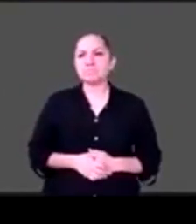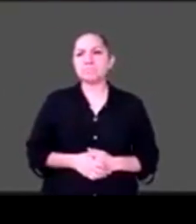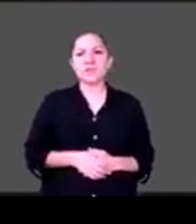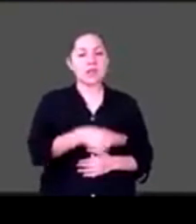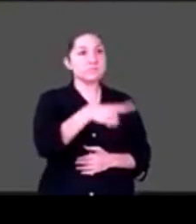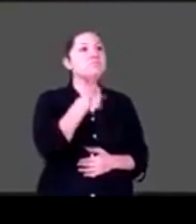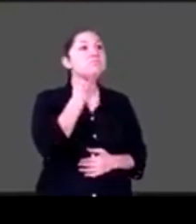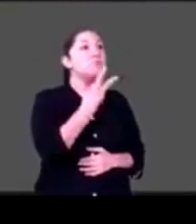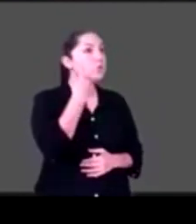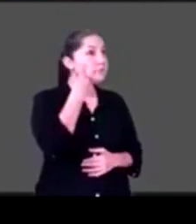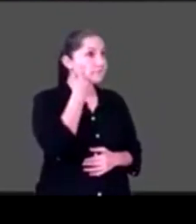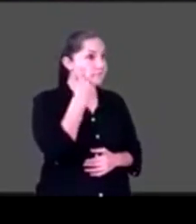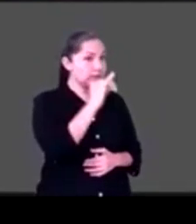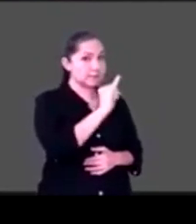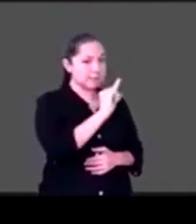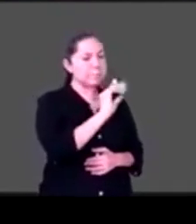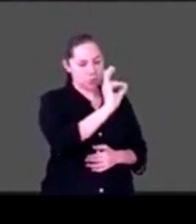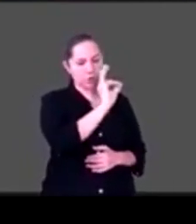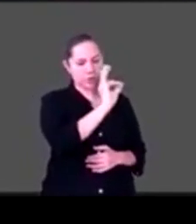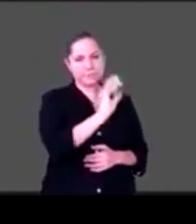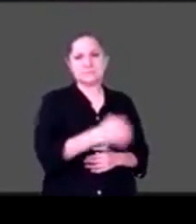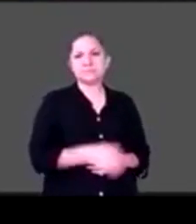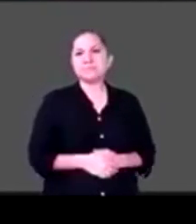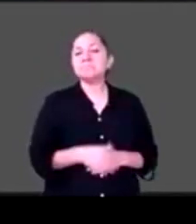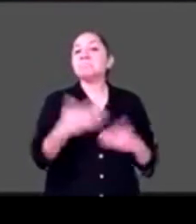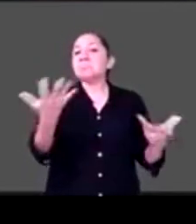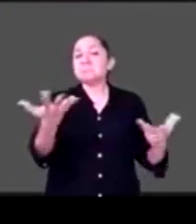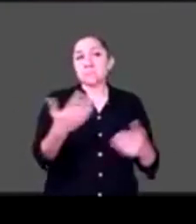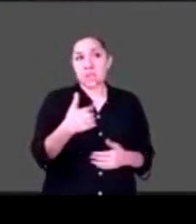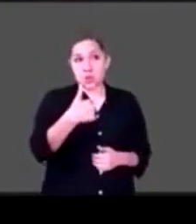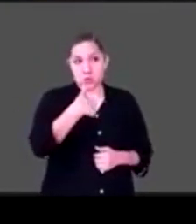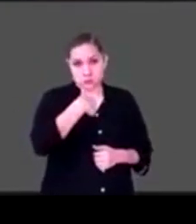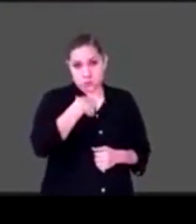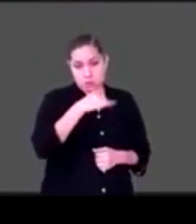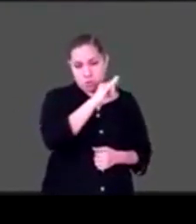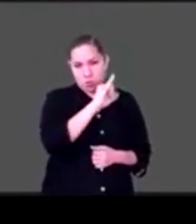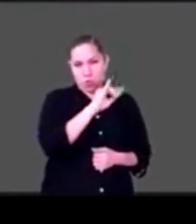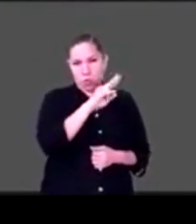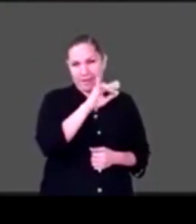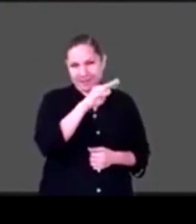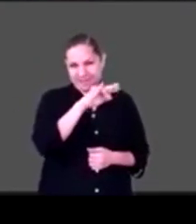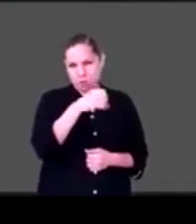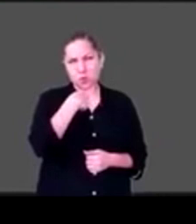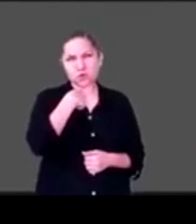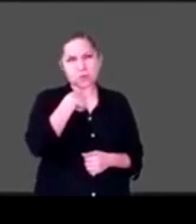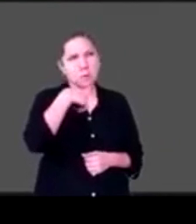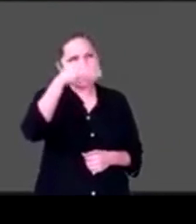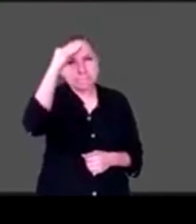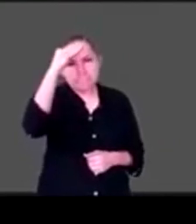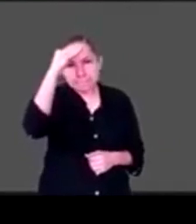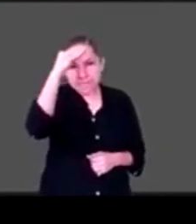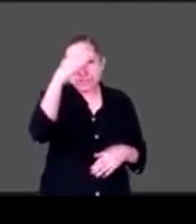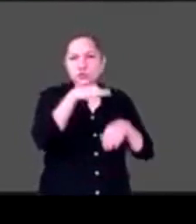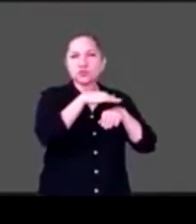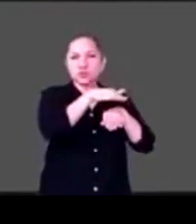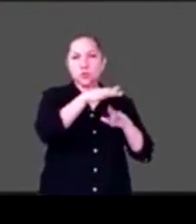audio, ¿verdad? Bueno, en cuestión de qué pienso de la convivencia en entornos inclusivos, bueno,